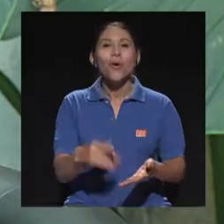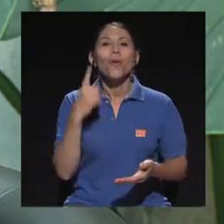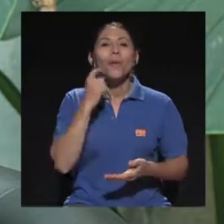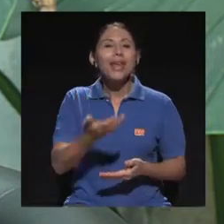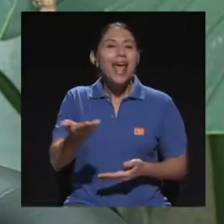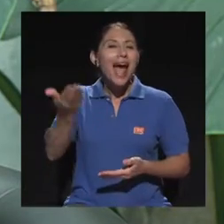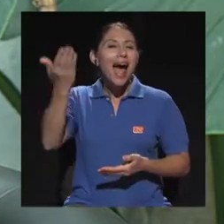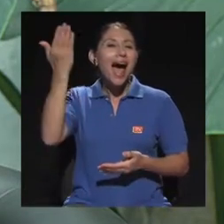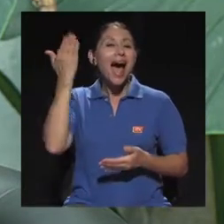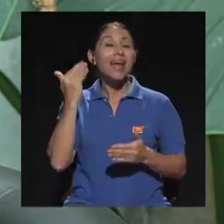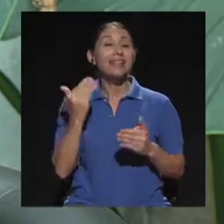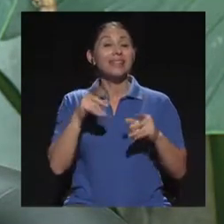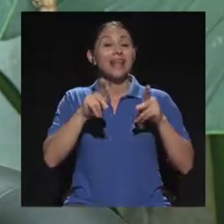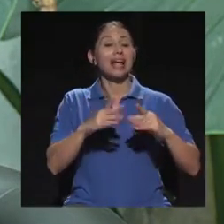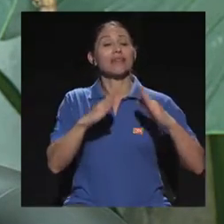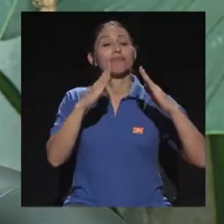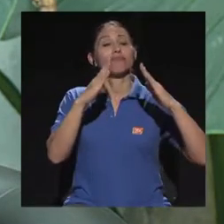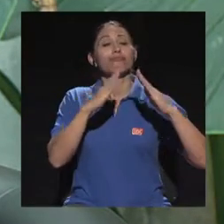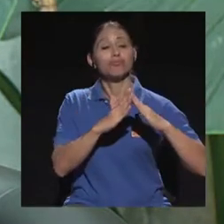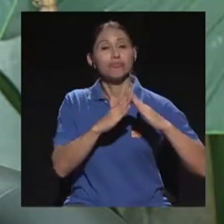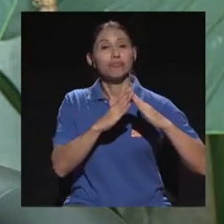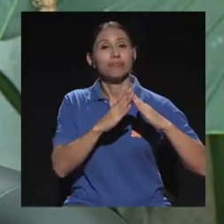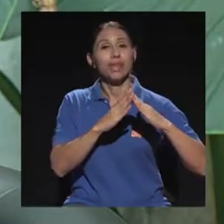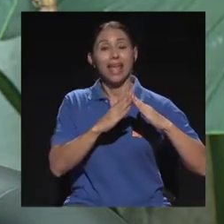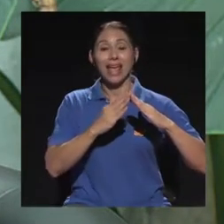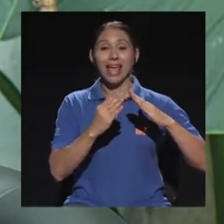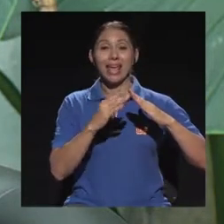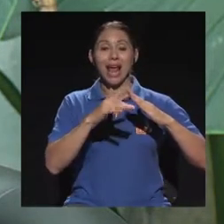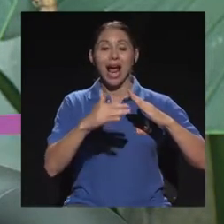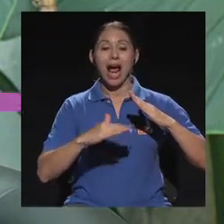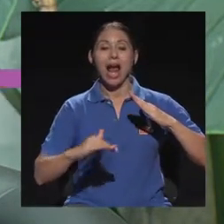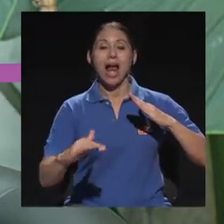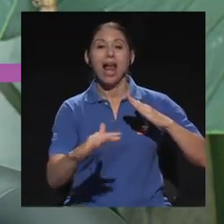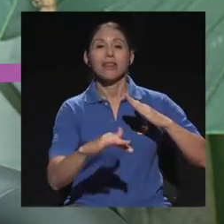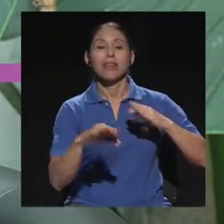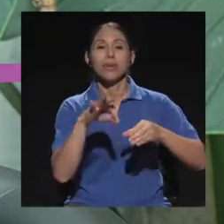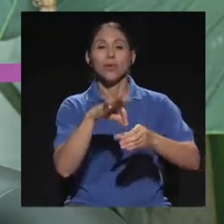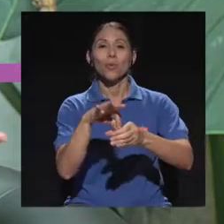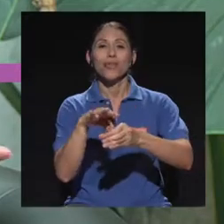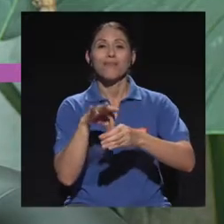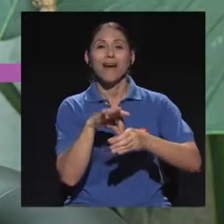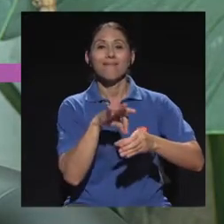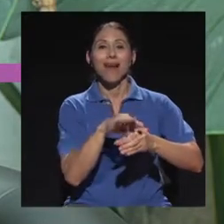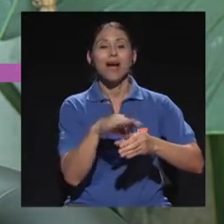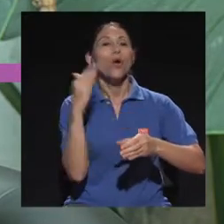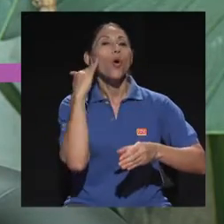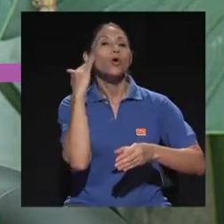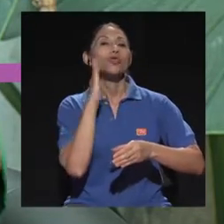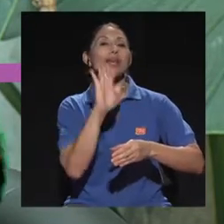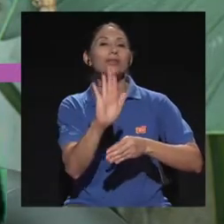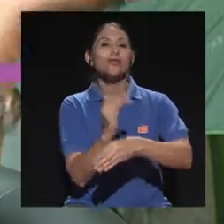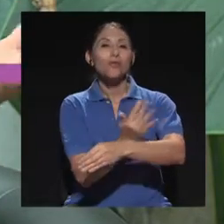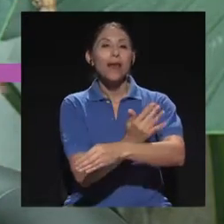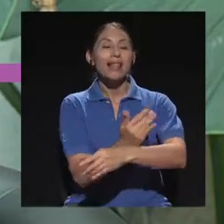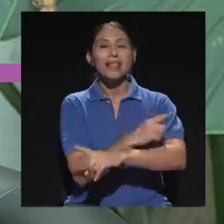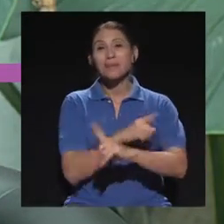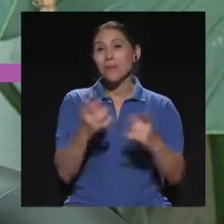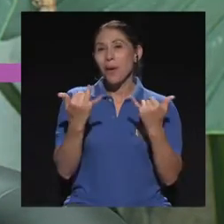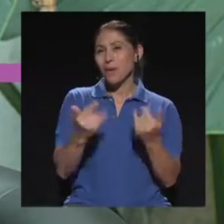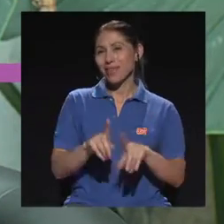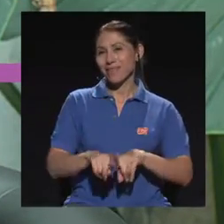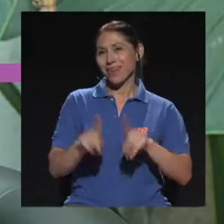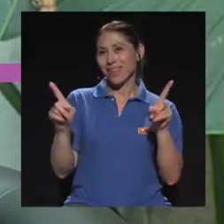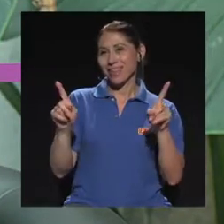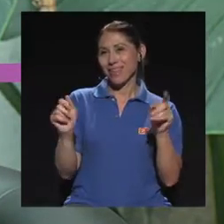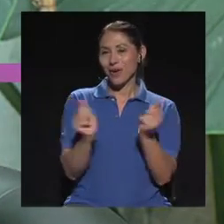cultivaban las plantas. Entonces, conocía el efecto de sus plantas. ¿Verdad? No es como ahora, que con el libre mercado